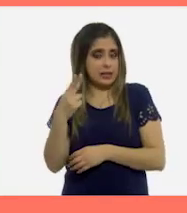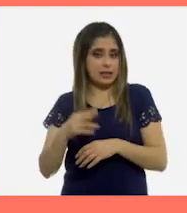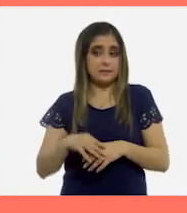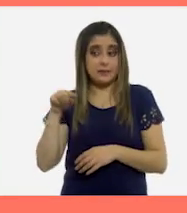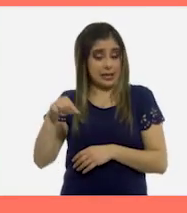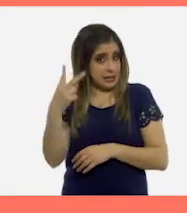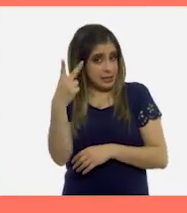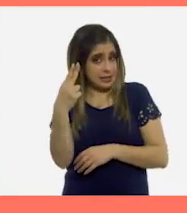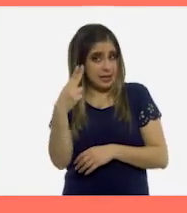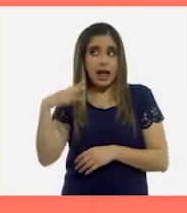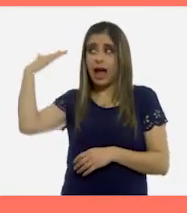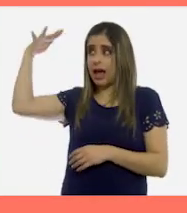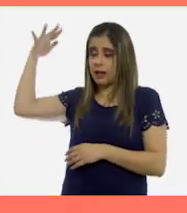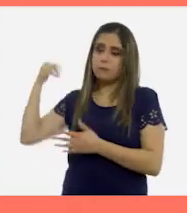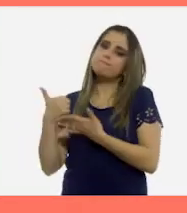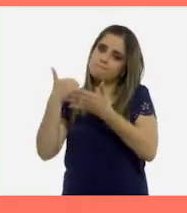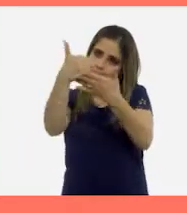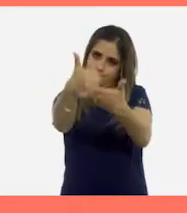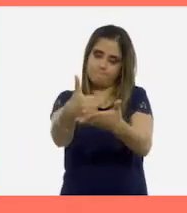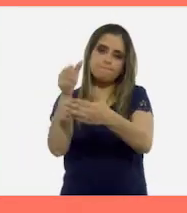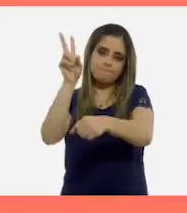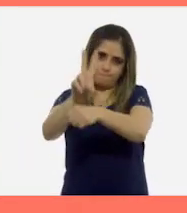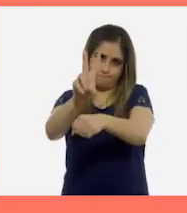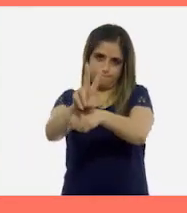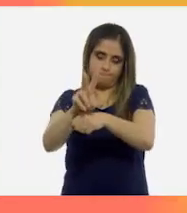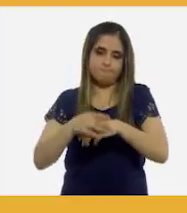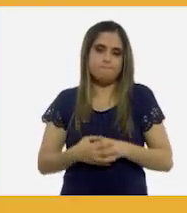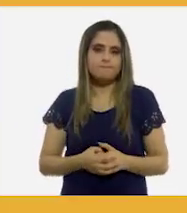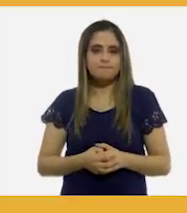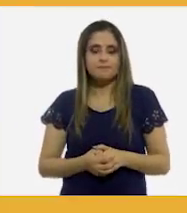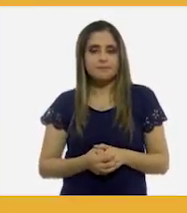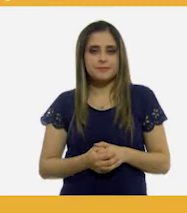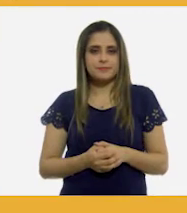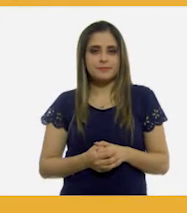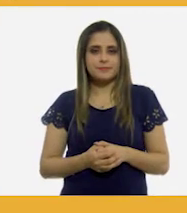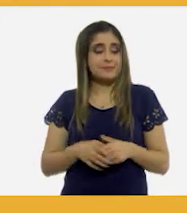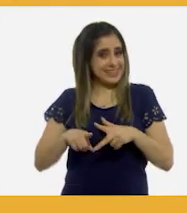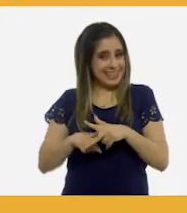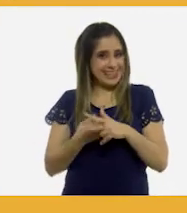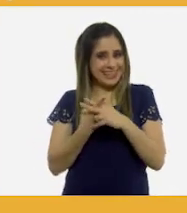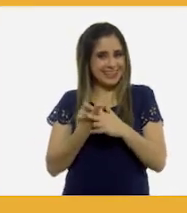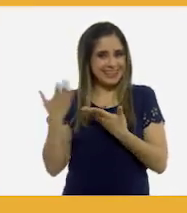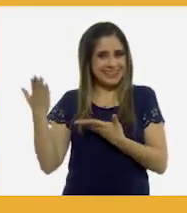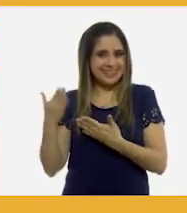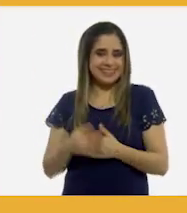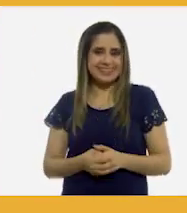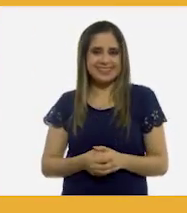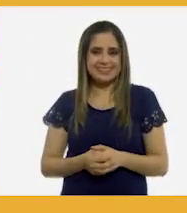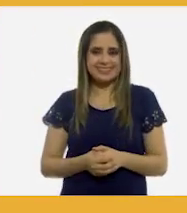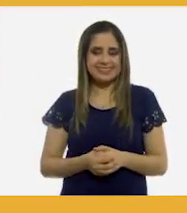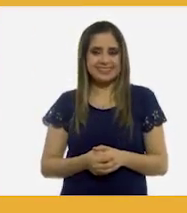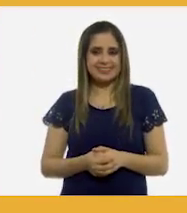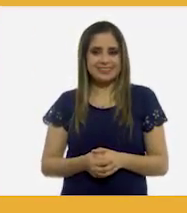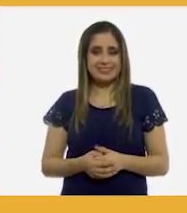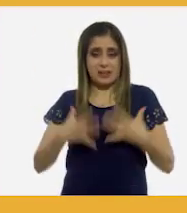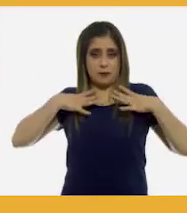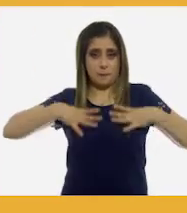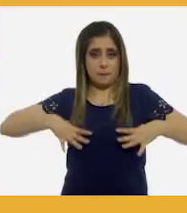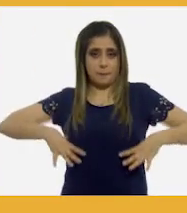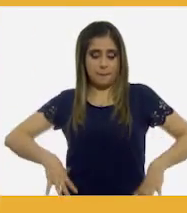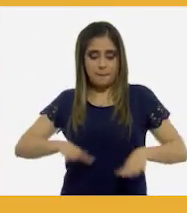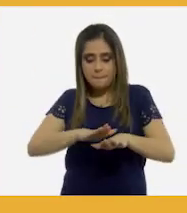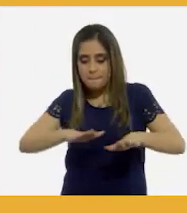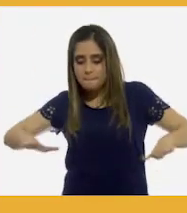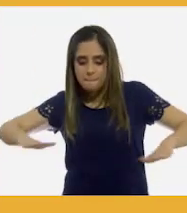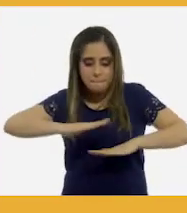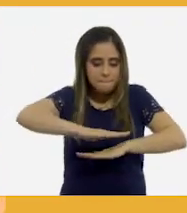manipulación de estas debe estar supervisada por un adulto. ¡Empecemos! 1. Estira